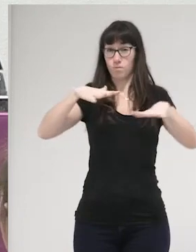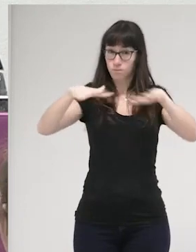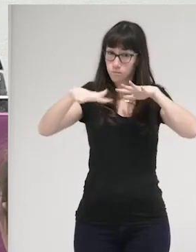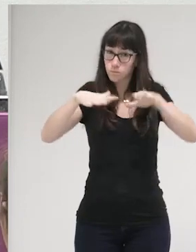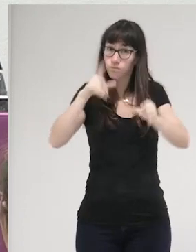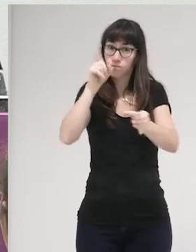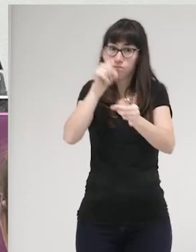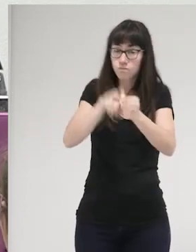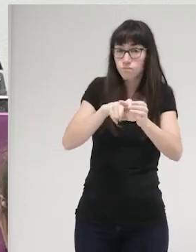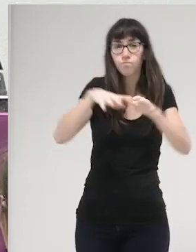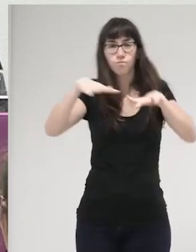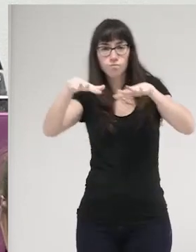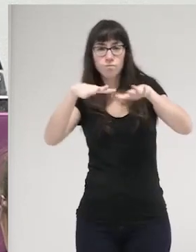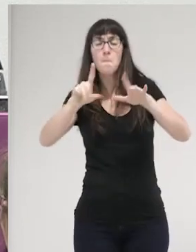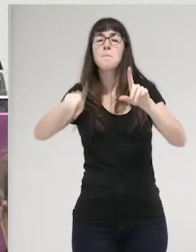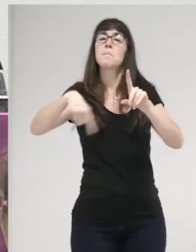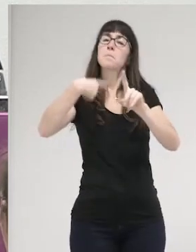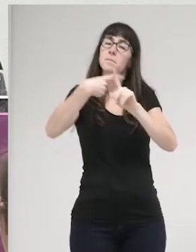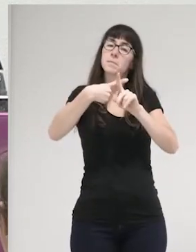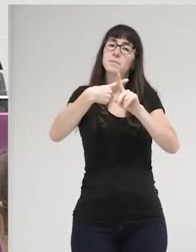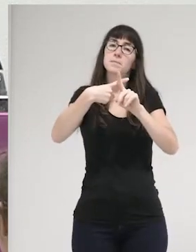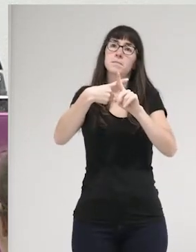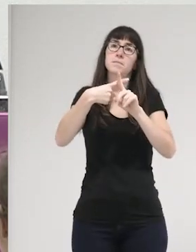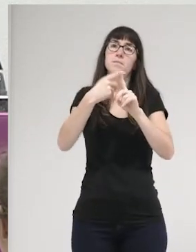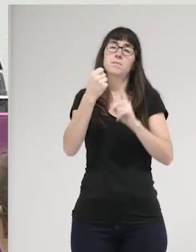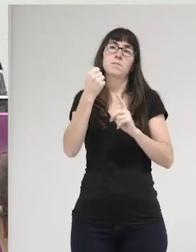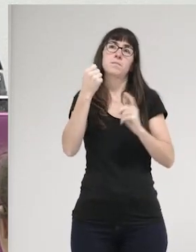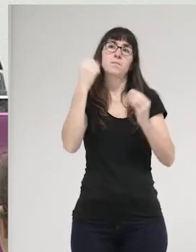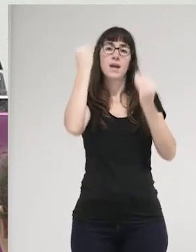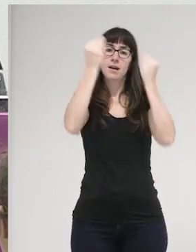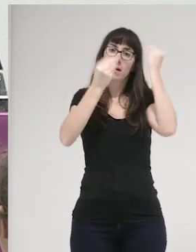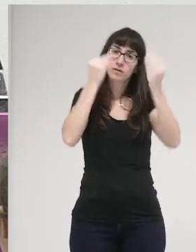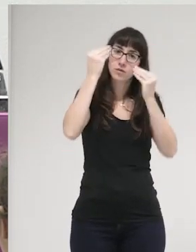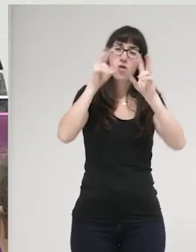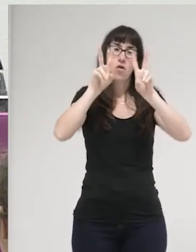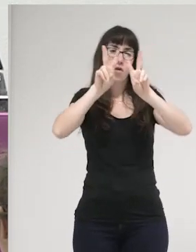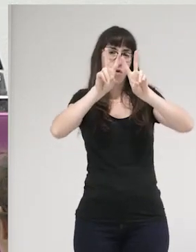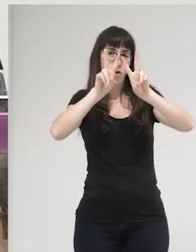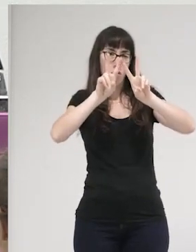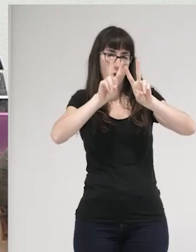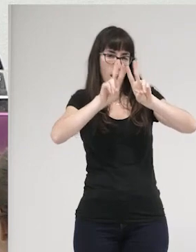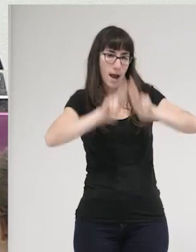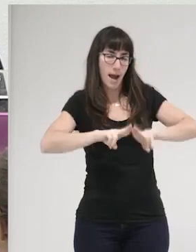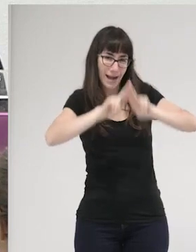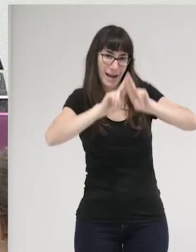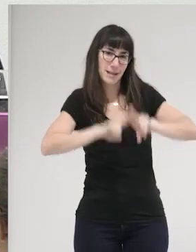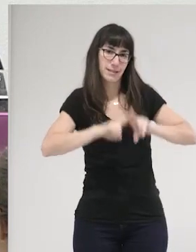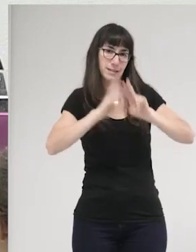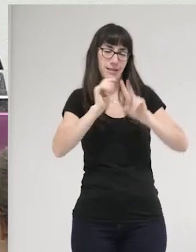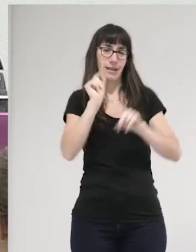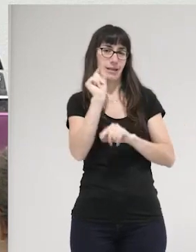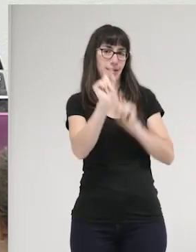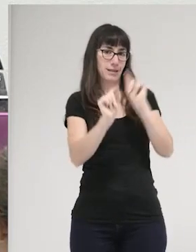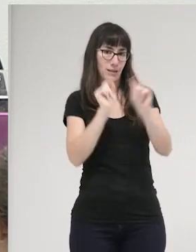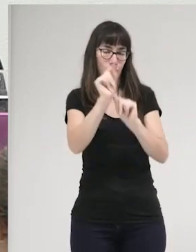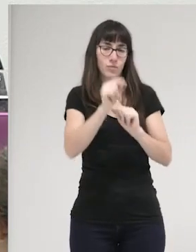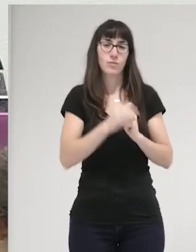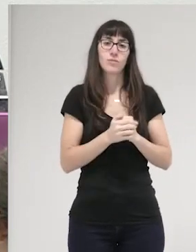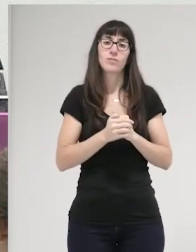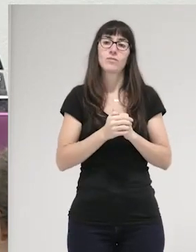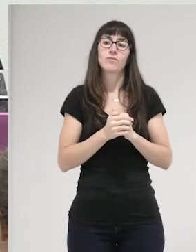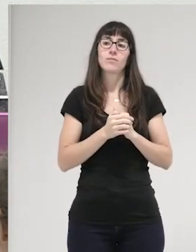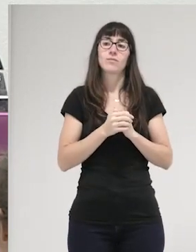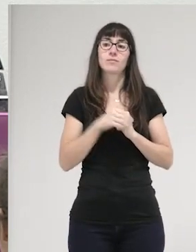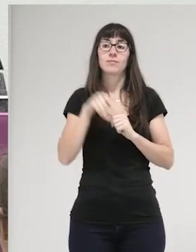desarrollado una importante labor de reflexión y análisis crítico. Fue en ese ámbito más de las ideas